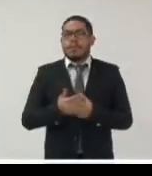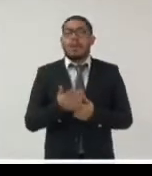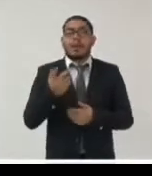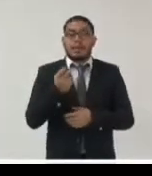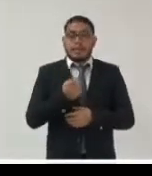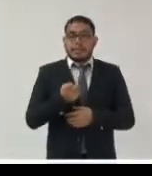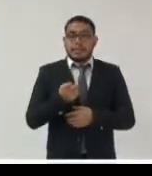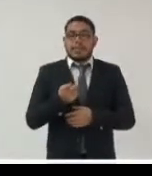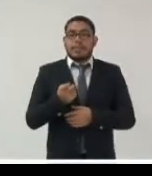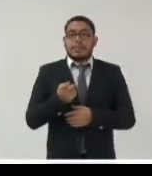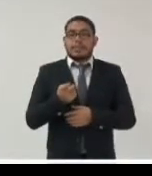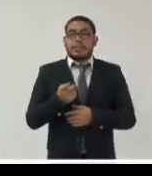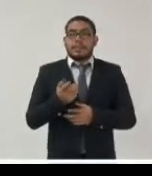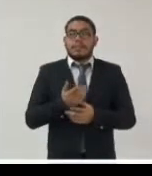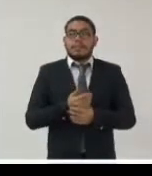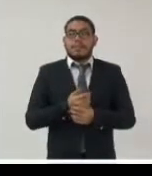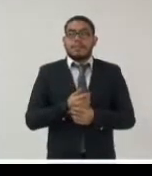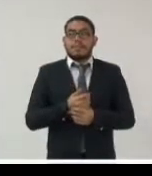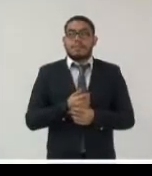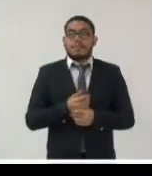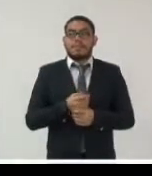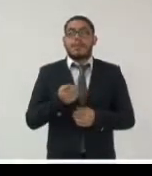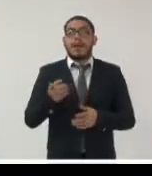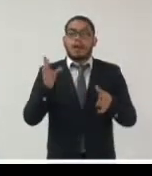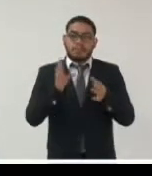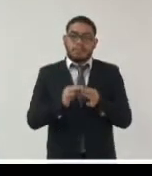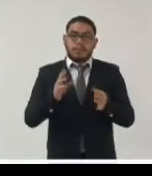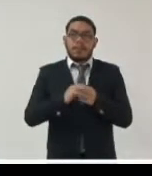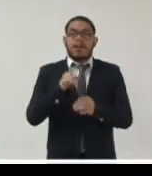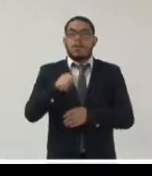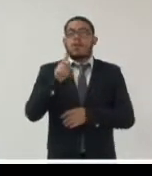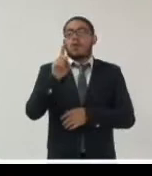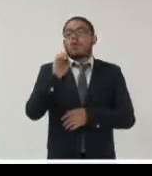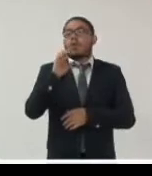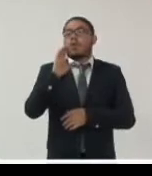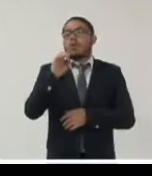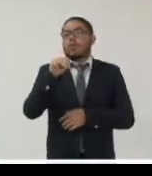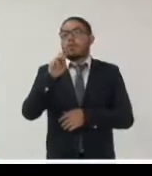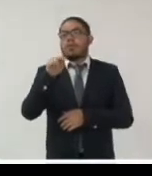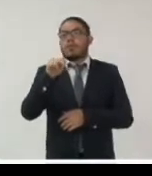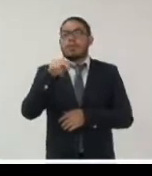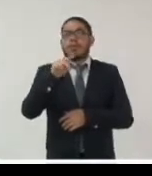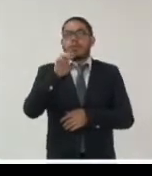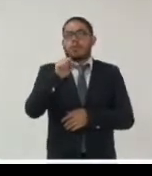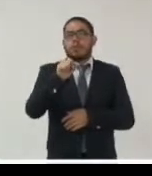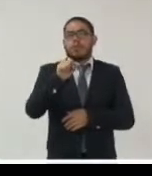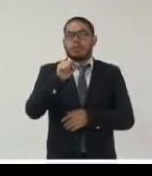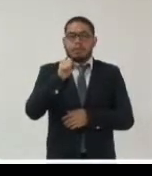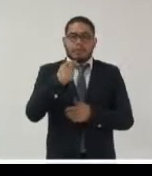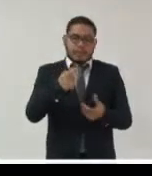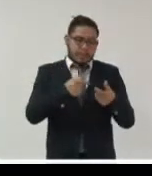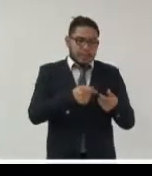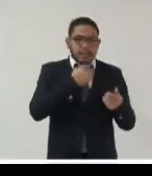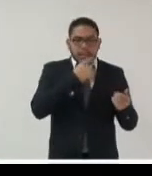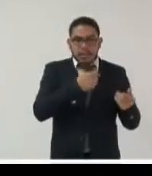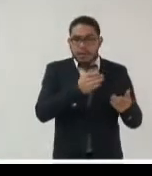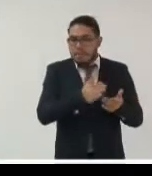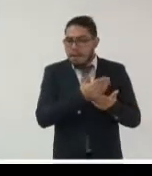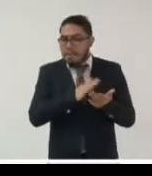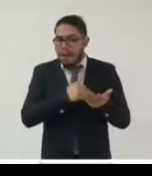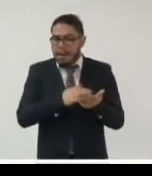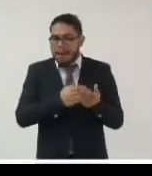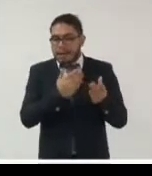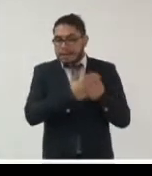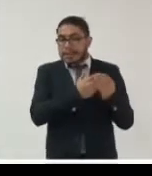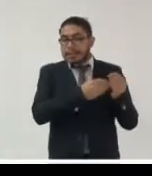datos estarán manifestados en documentos de archivo con forma fija contenido estable y etcétera